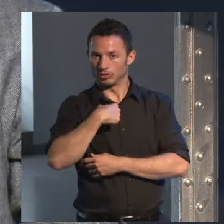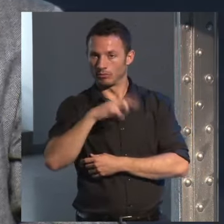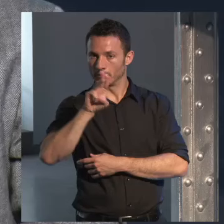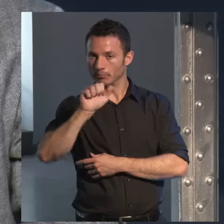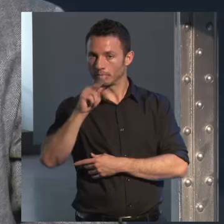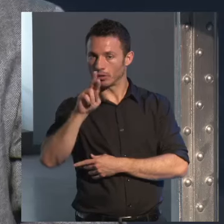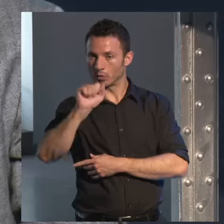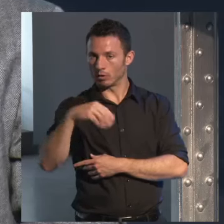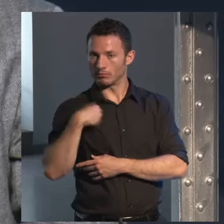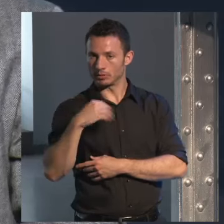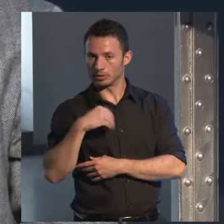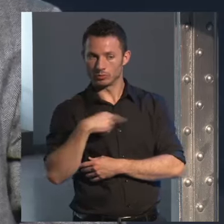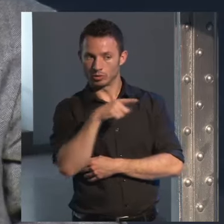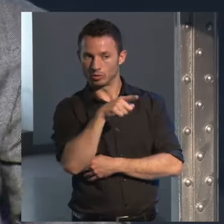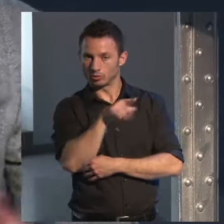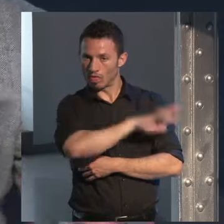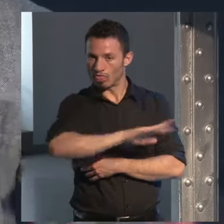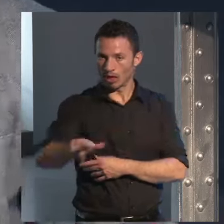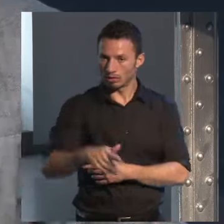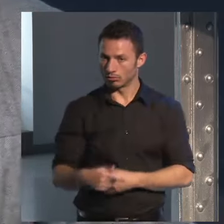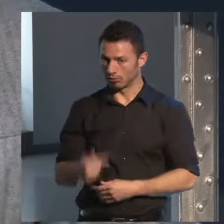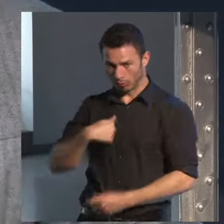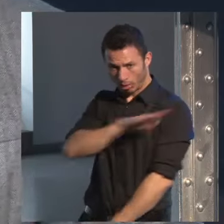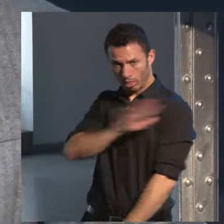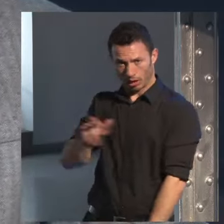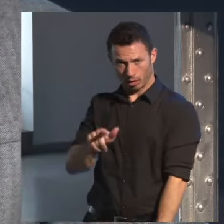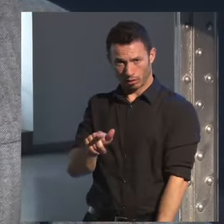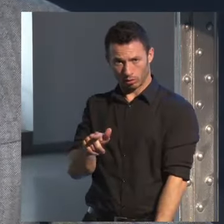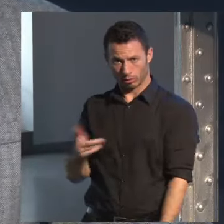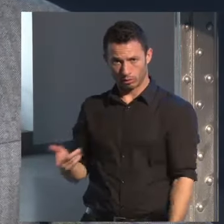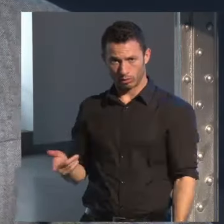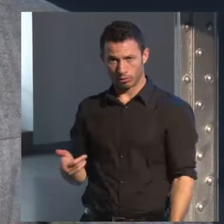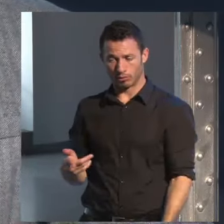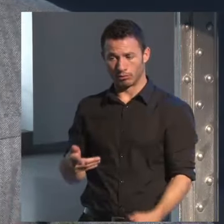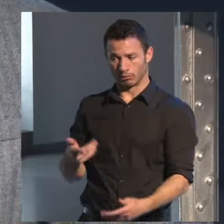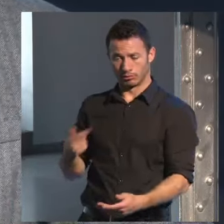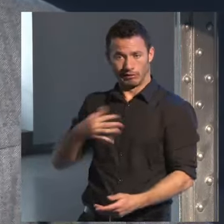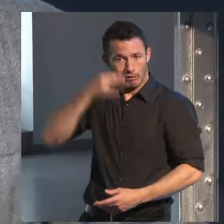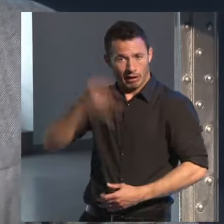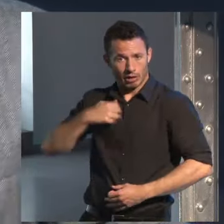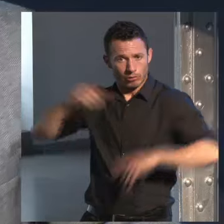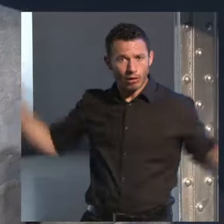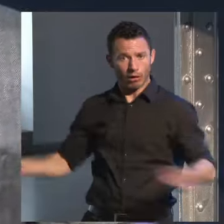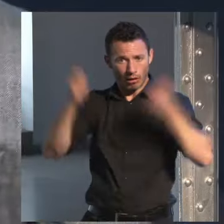estás haciendo es un delito dicen ¿cómo que es un delito? mijo si lo que te estoy es promoviendo